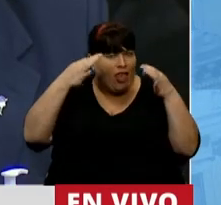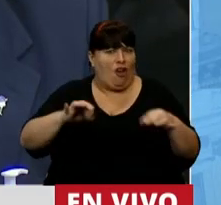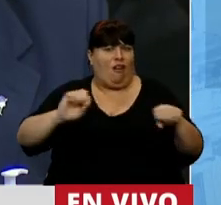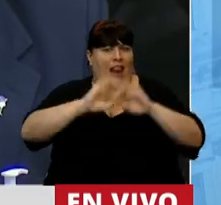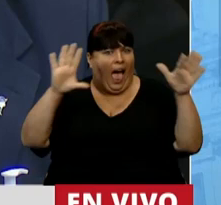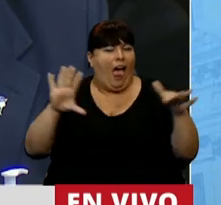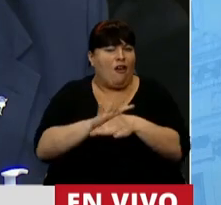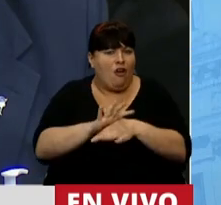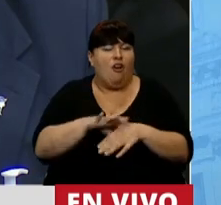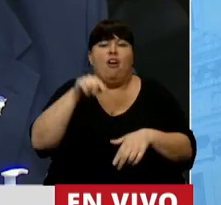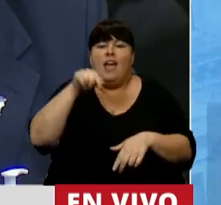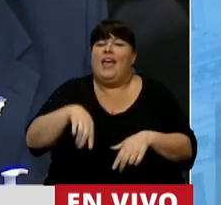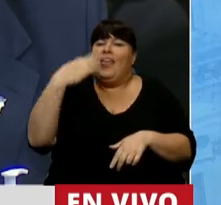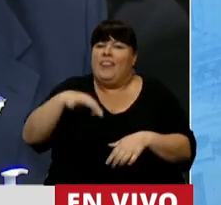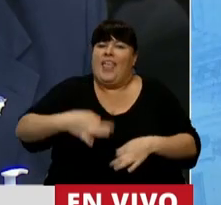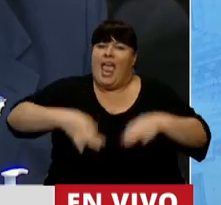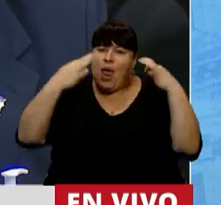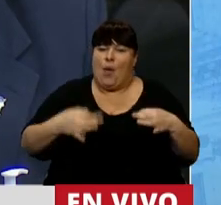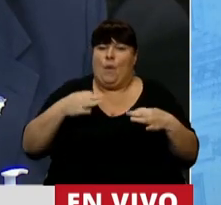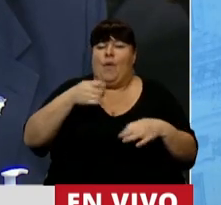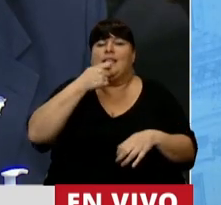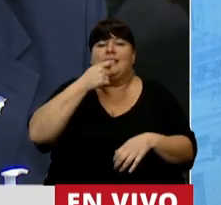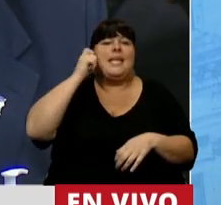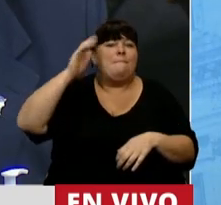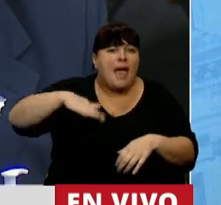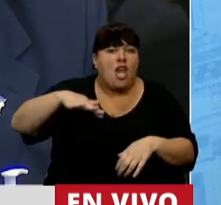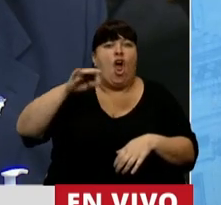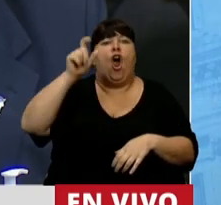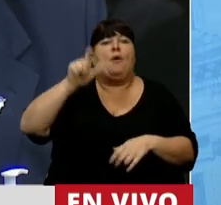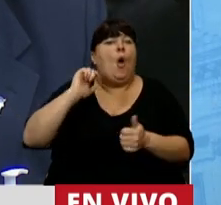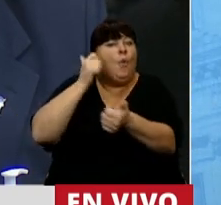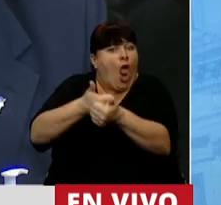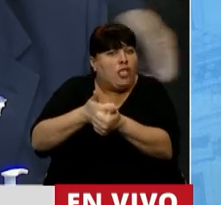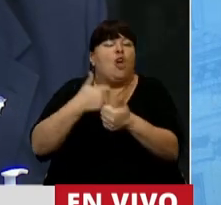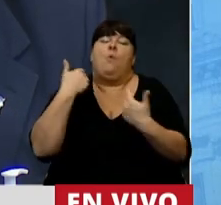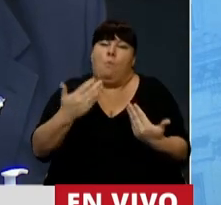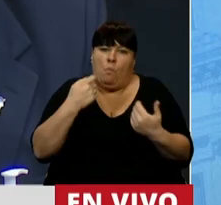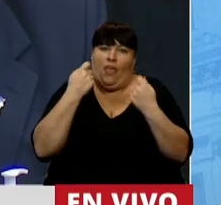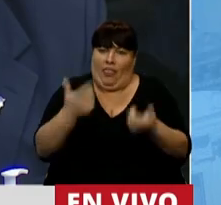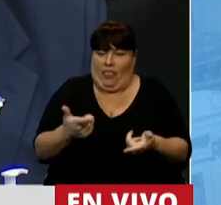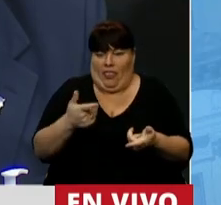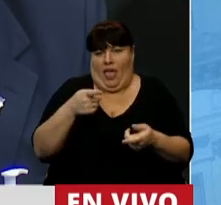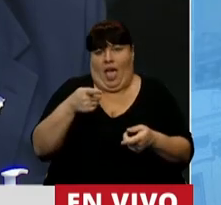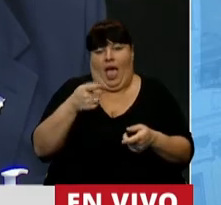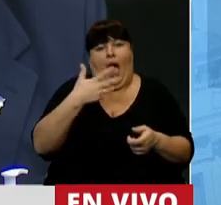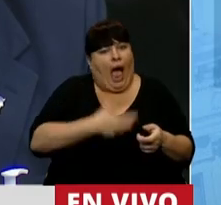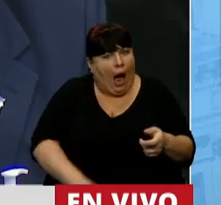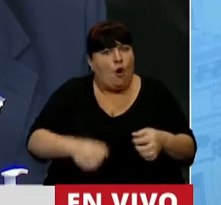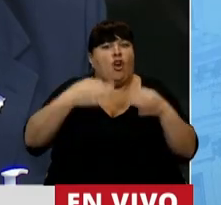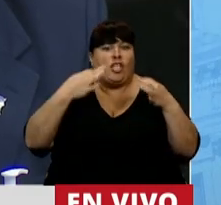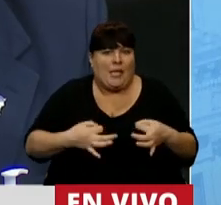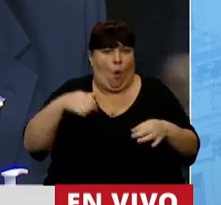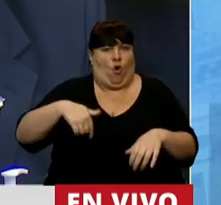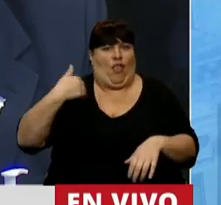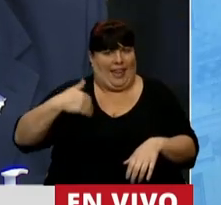precisión. Esto es, debe garantizarse que una menor, una persona violada pueda acceder a un aborto seguro